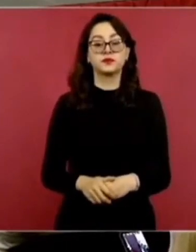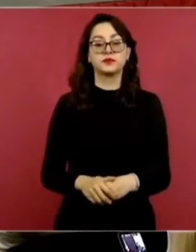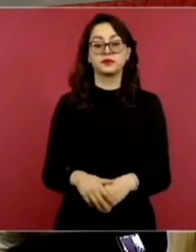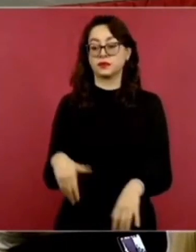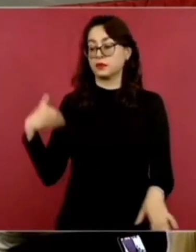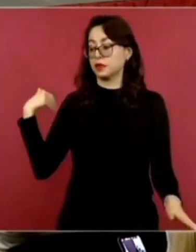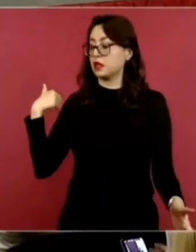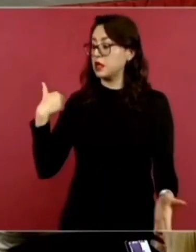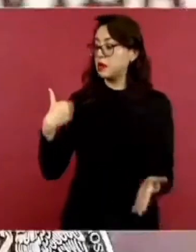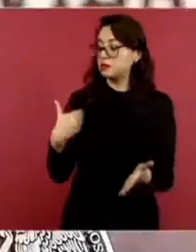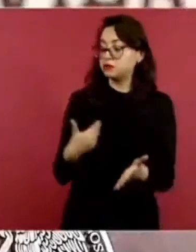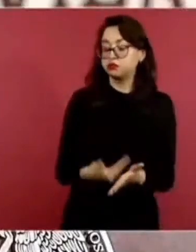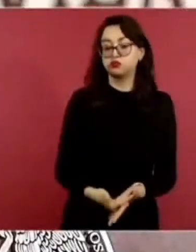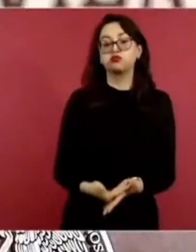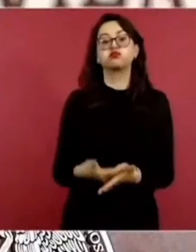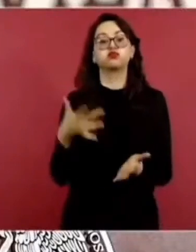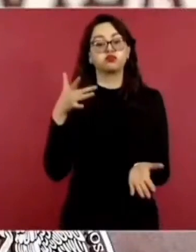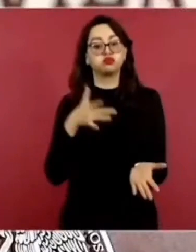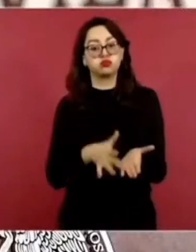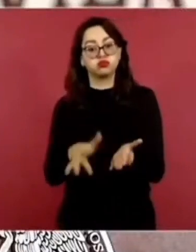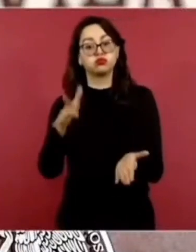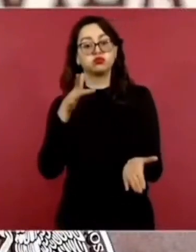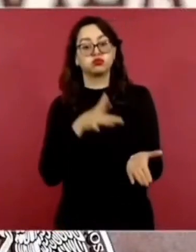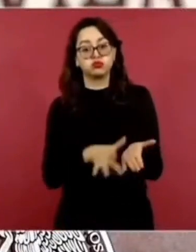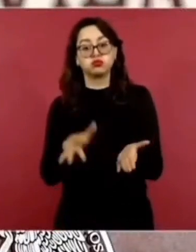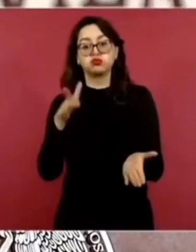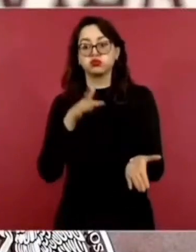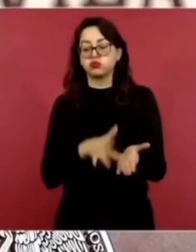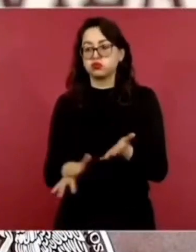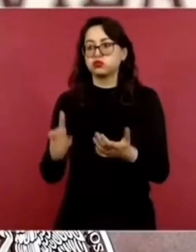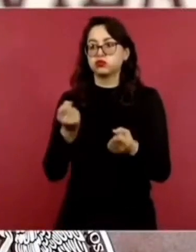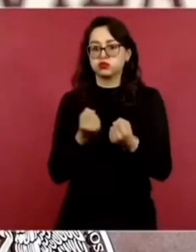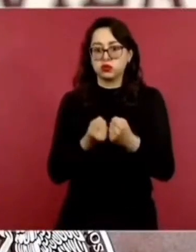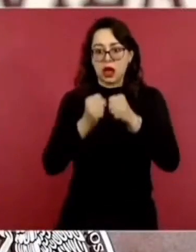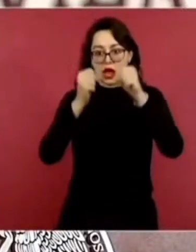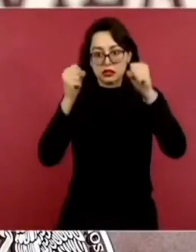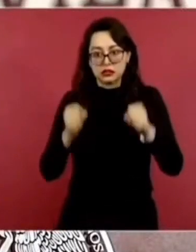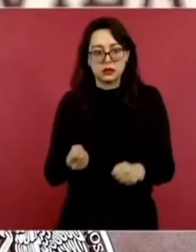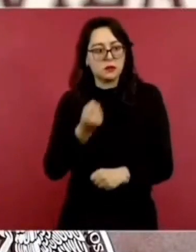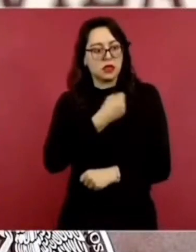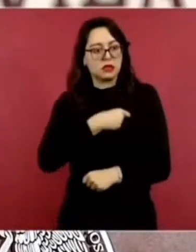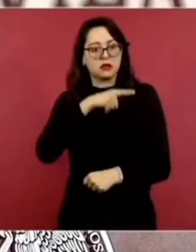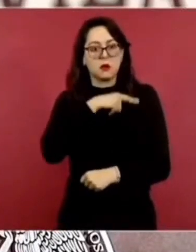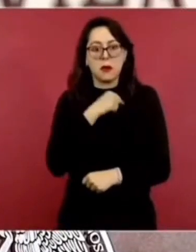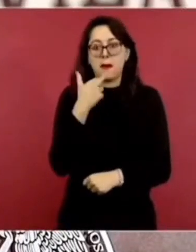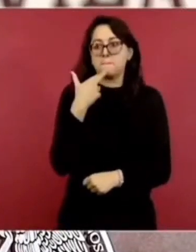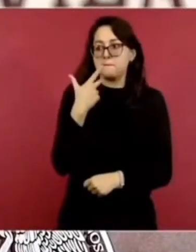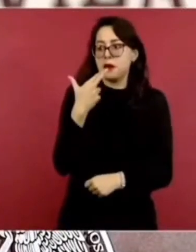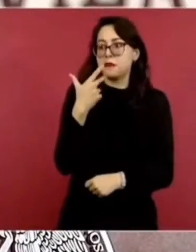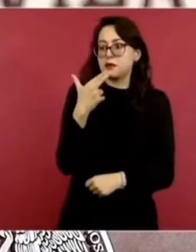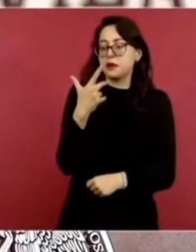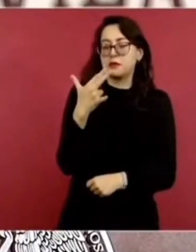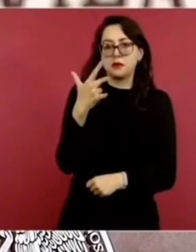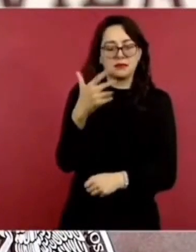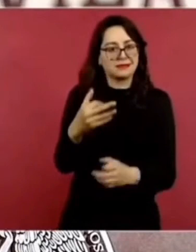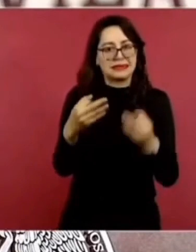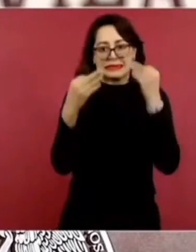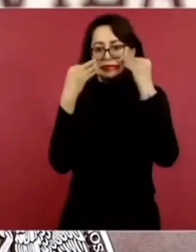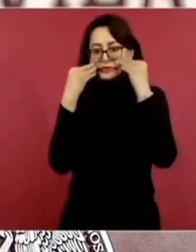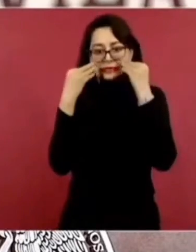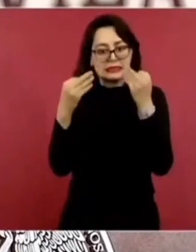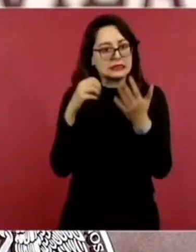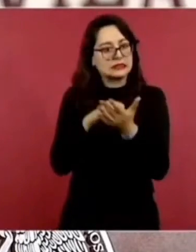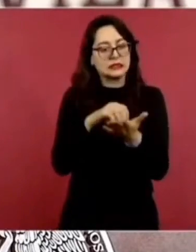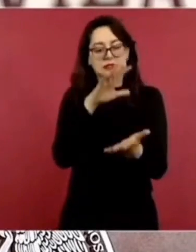administración ha quedado patente en políticas y acciones para cuidar y mejorar las